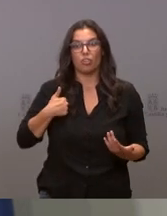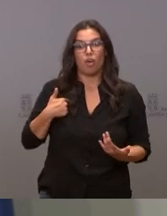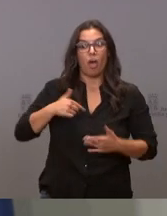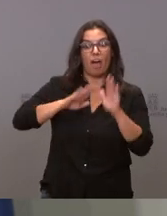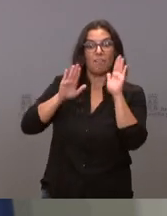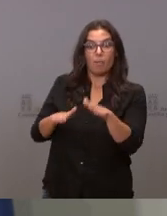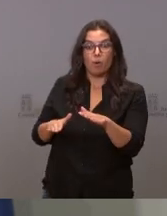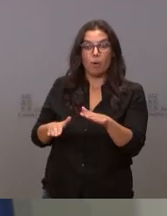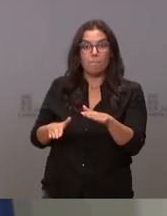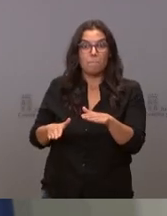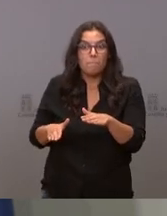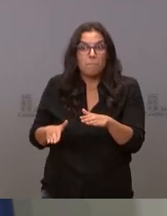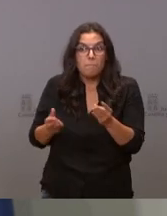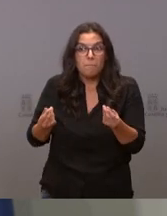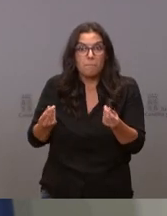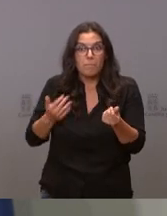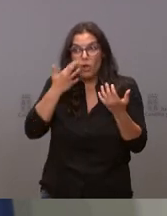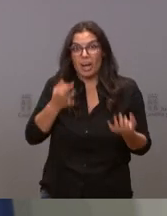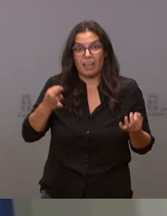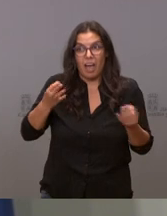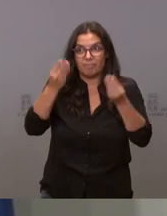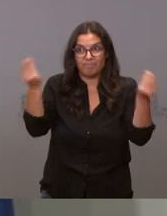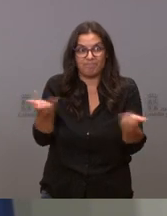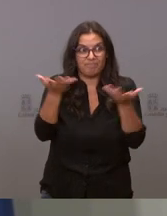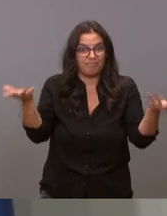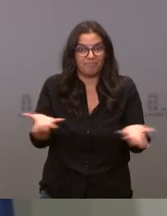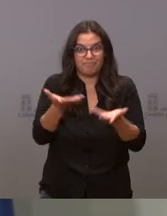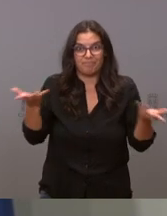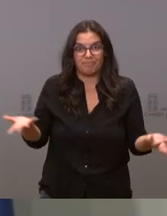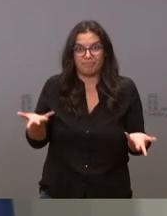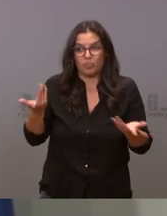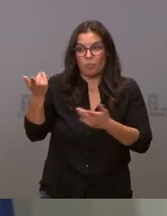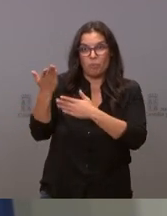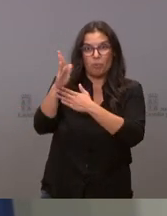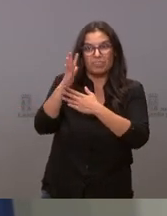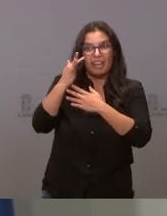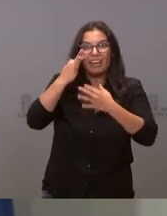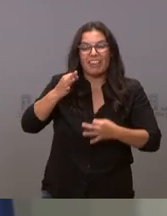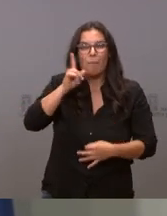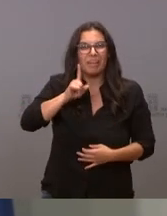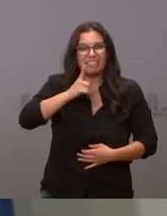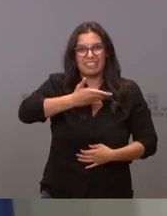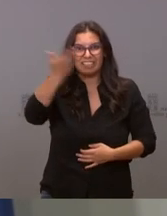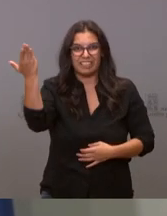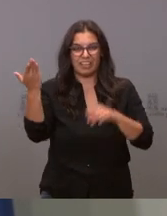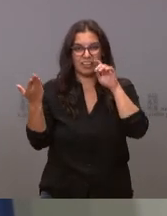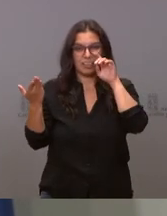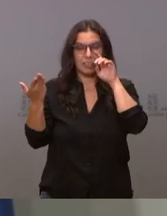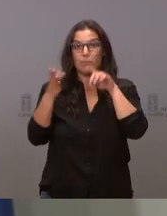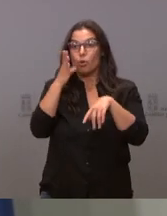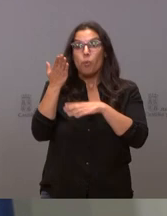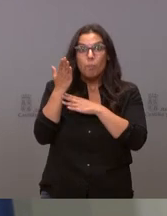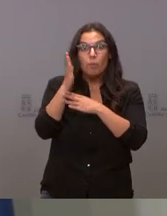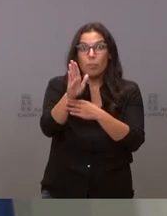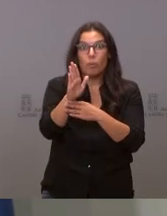cosa que es irreal que miente a la población que le propone una cosa que es